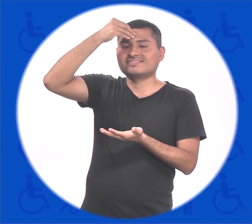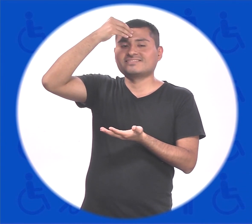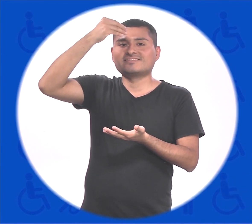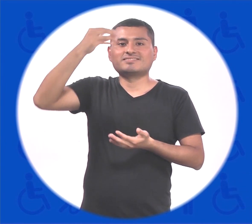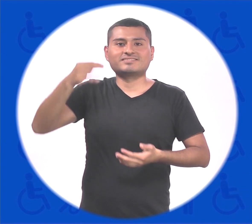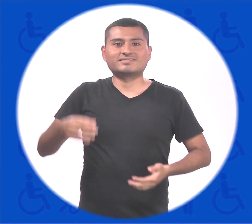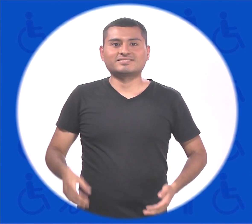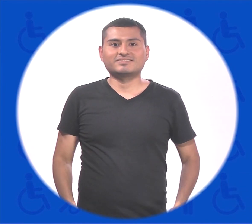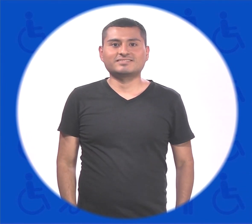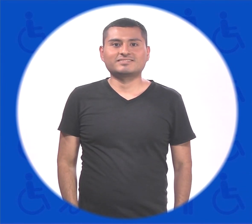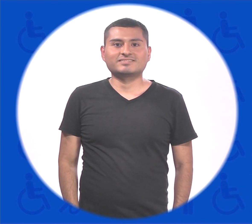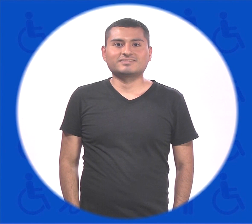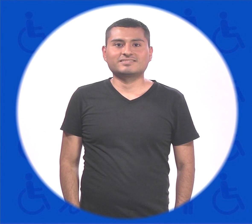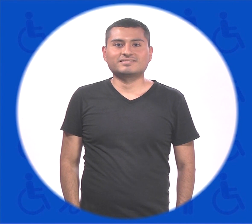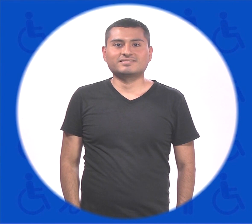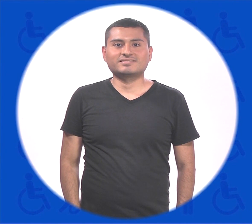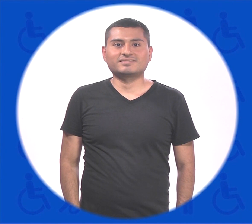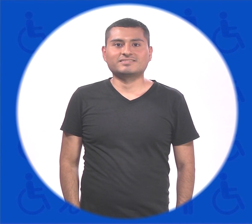Familiares